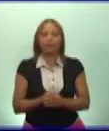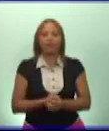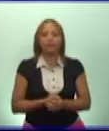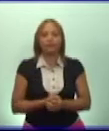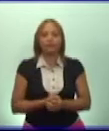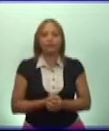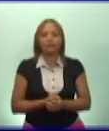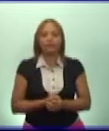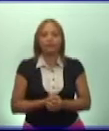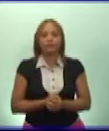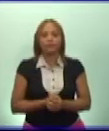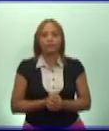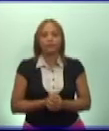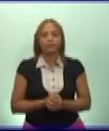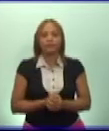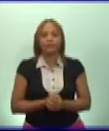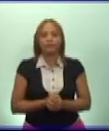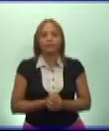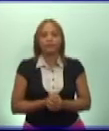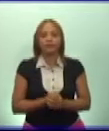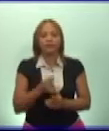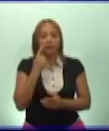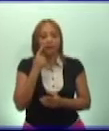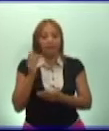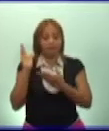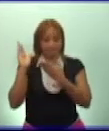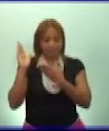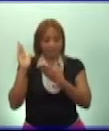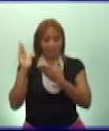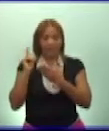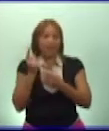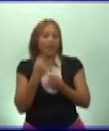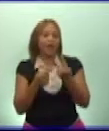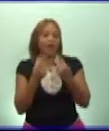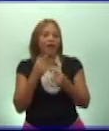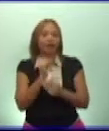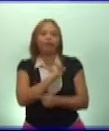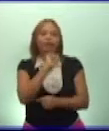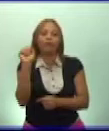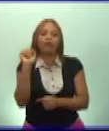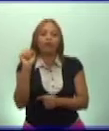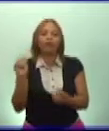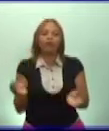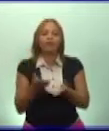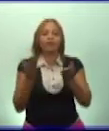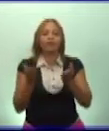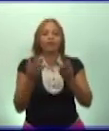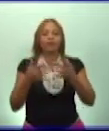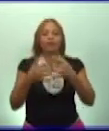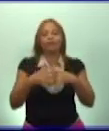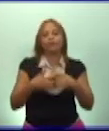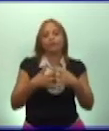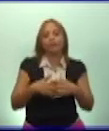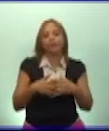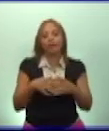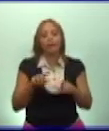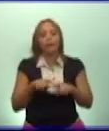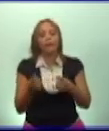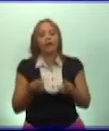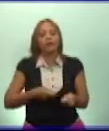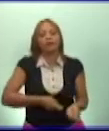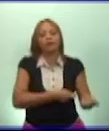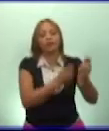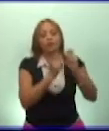Como ustedes ven, la mecanización es un logro del desarrollo industrial presente. Pero al triunfar la